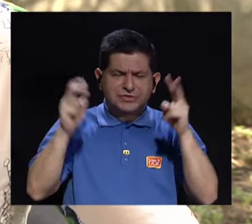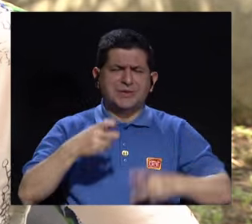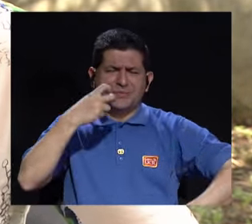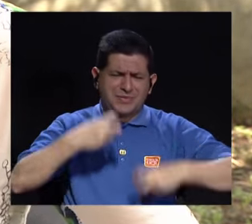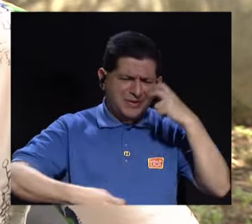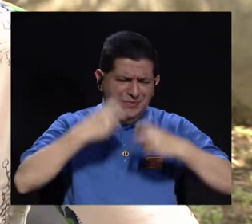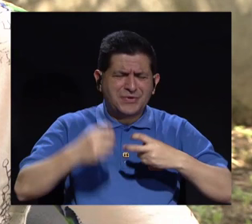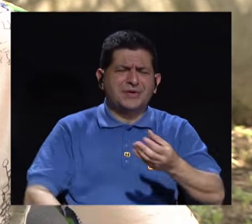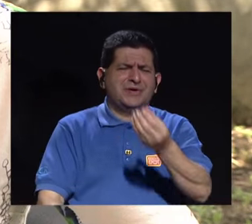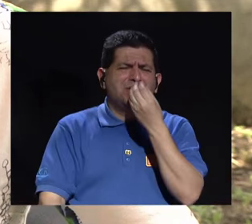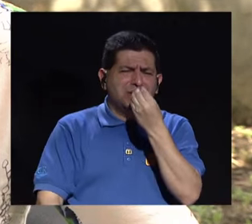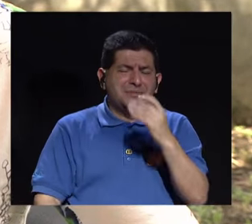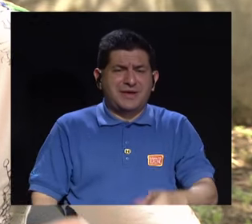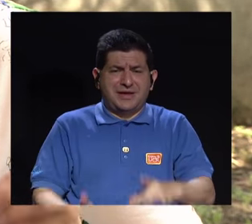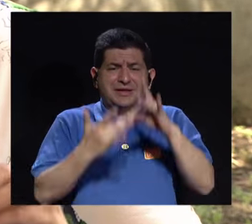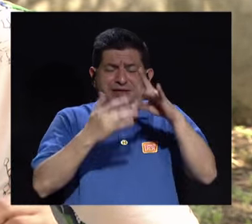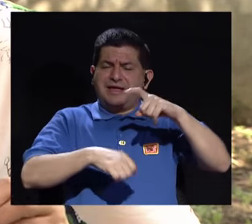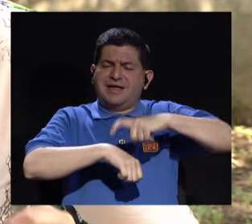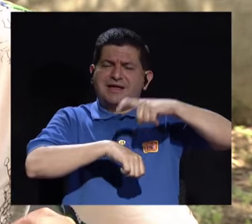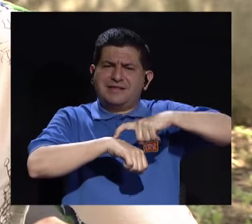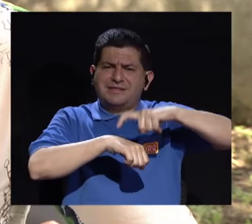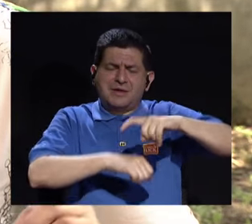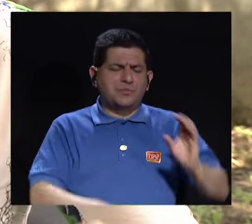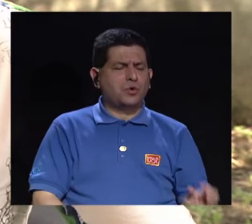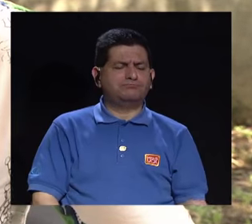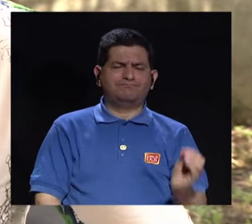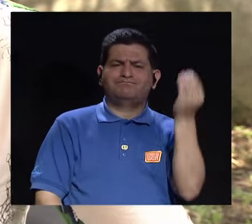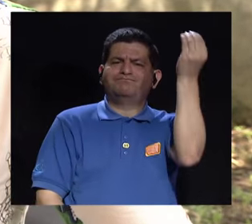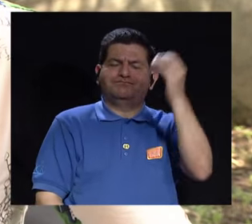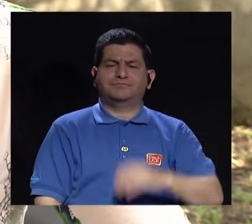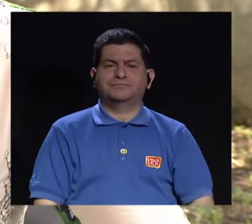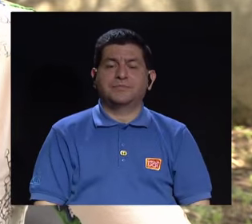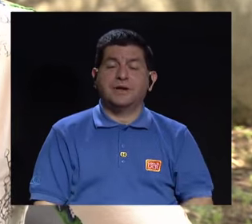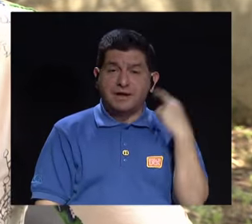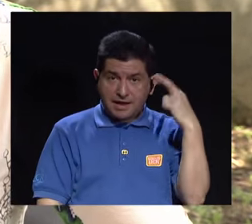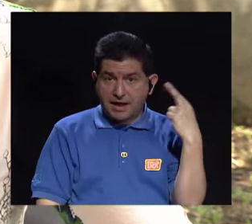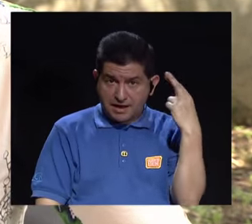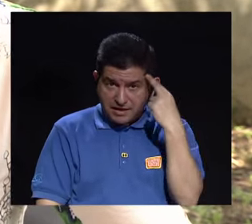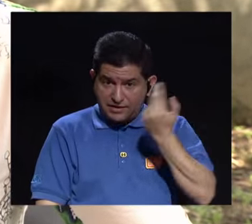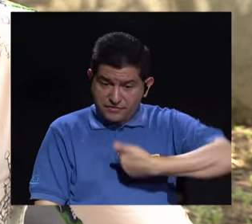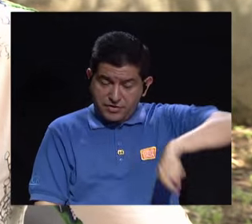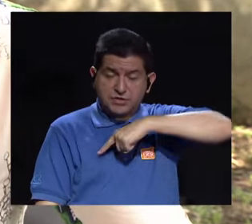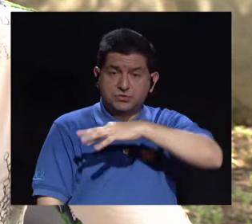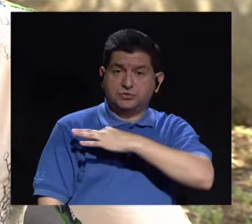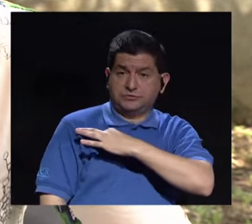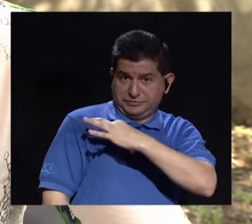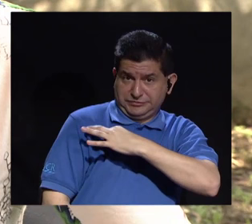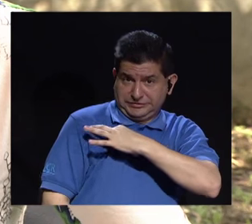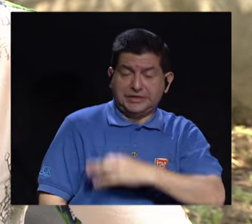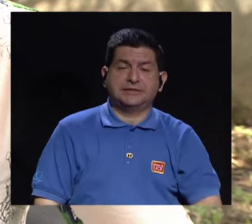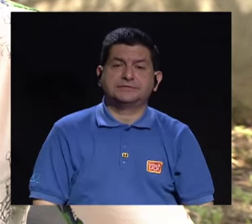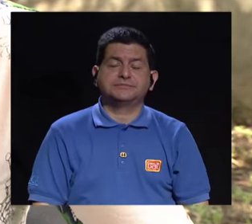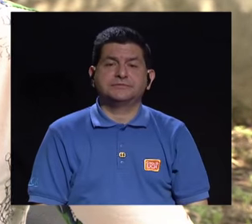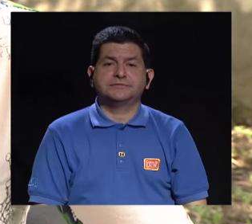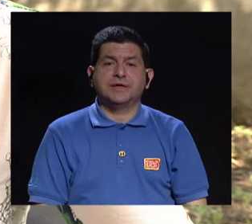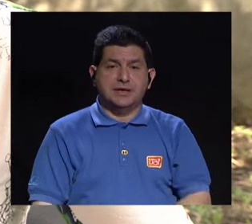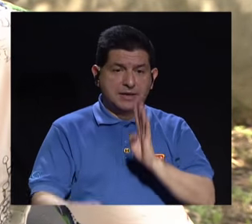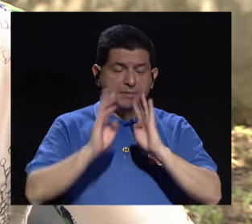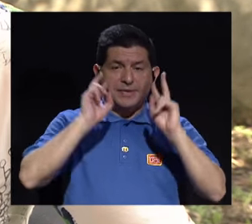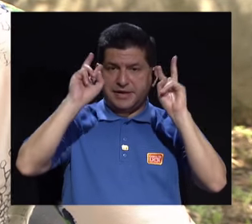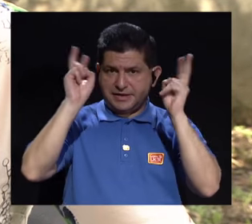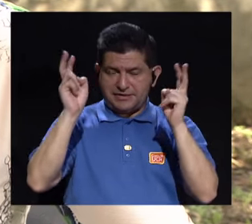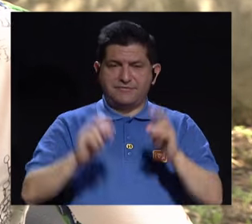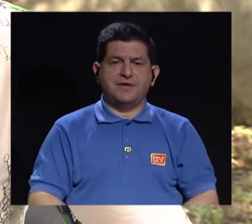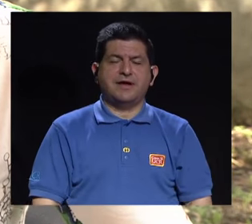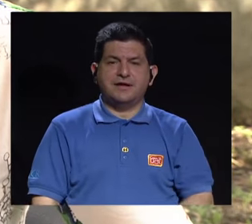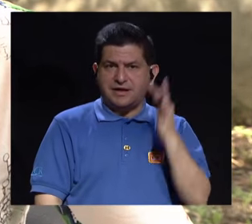es el tema de los trastornos alimenticios, sobre todo en la época de la adolescencia. Para eso hemos invitado, para